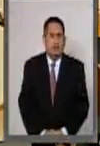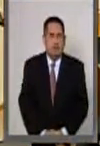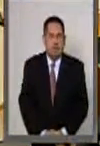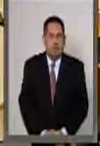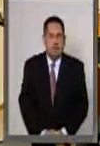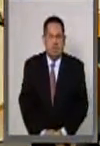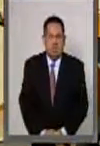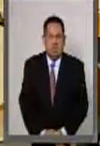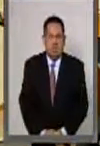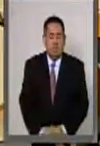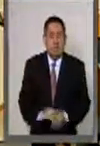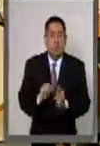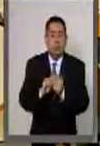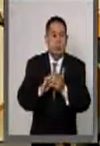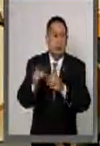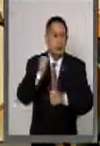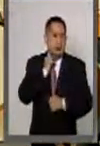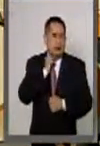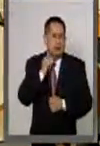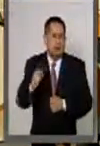Muchas gracias, senadora Marta Palafox.